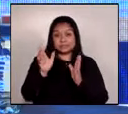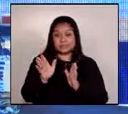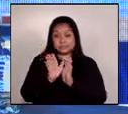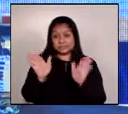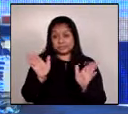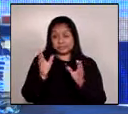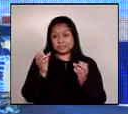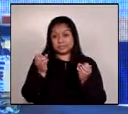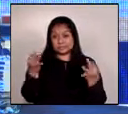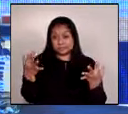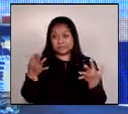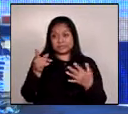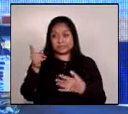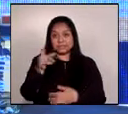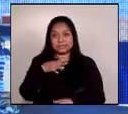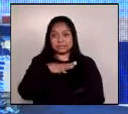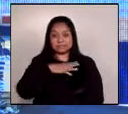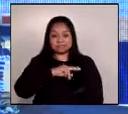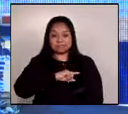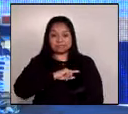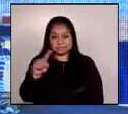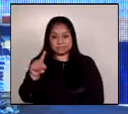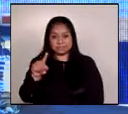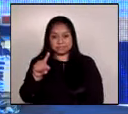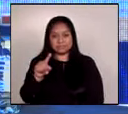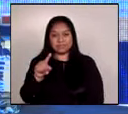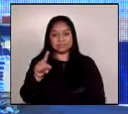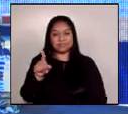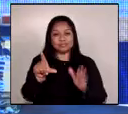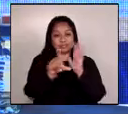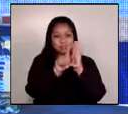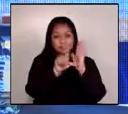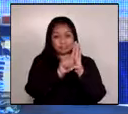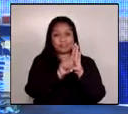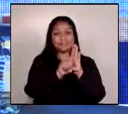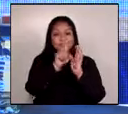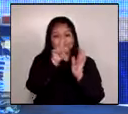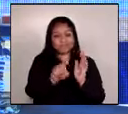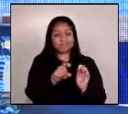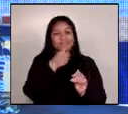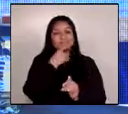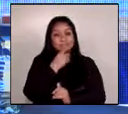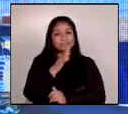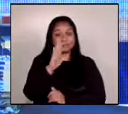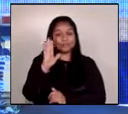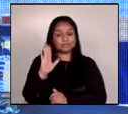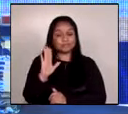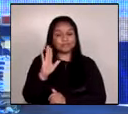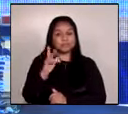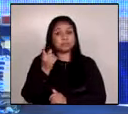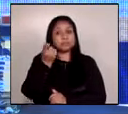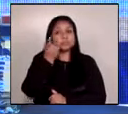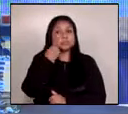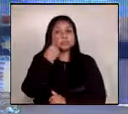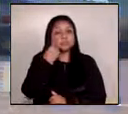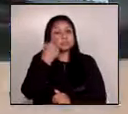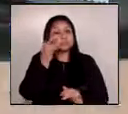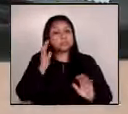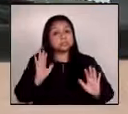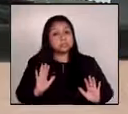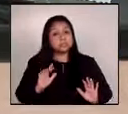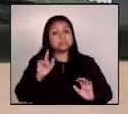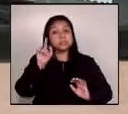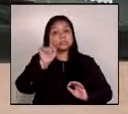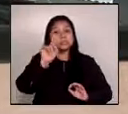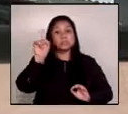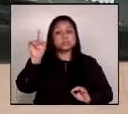mandato constitucional que cumplir cuando veamos pues las acciones correspondientes y el actuar de cada una de